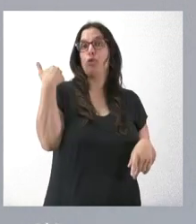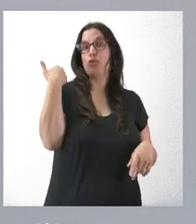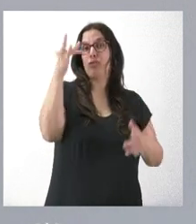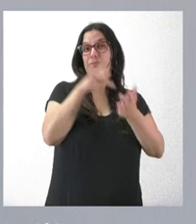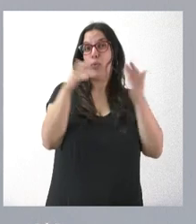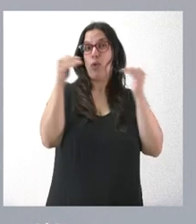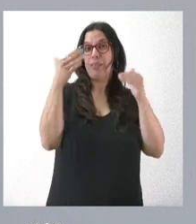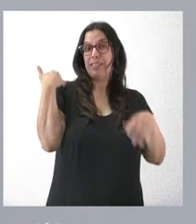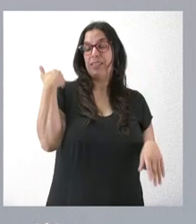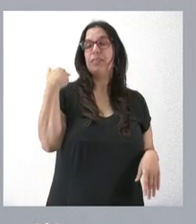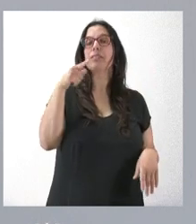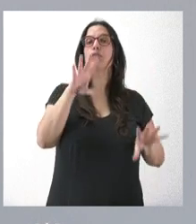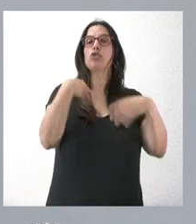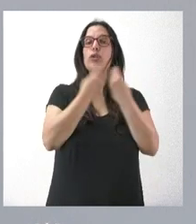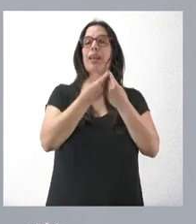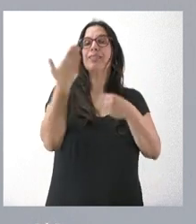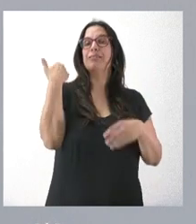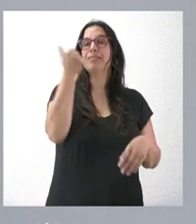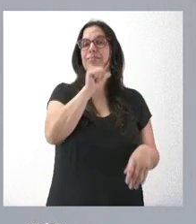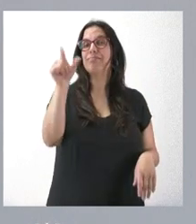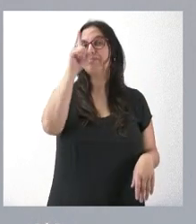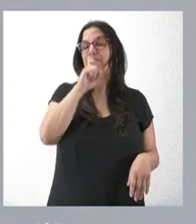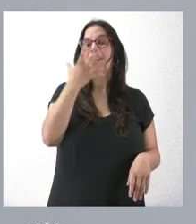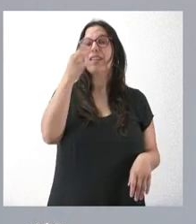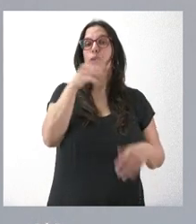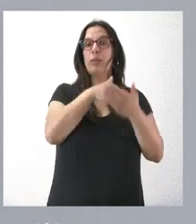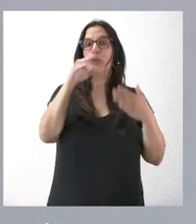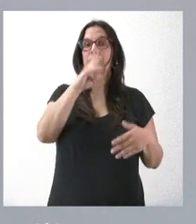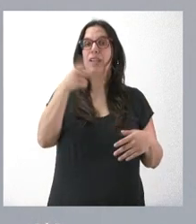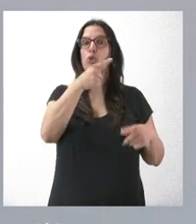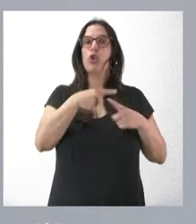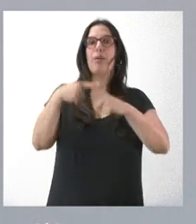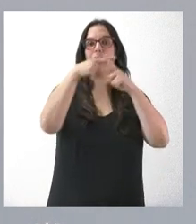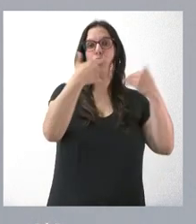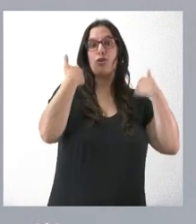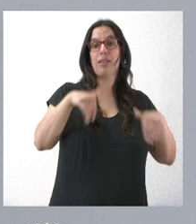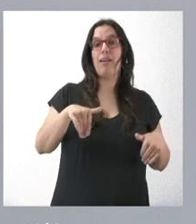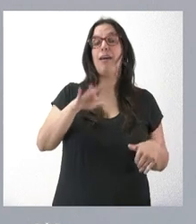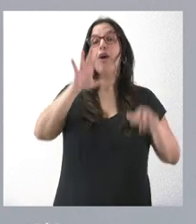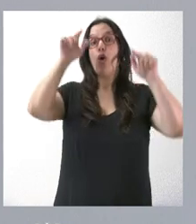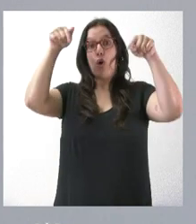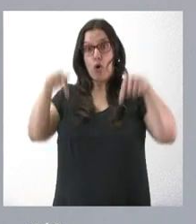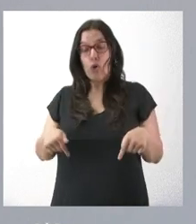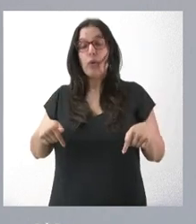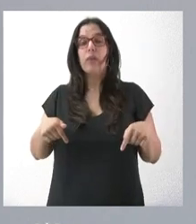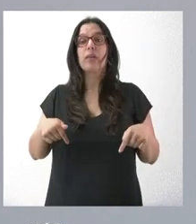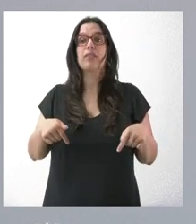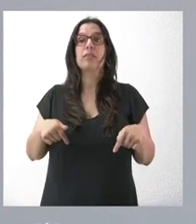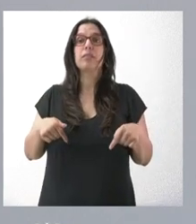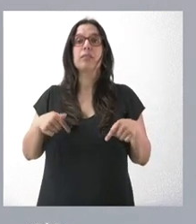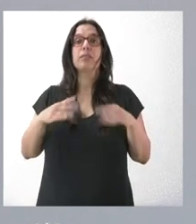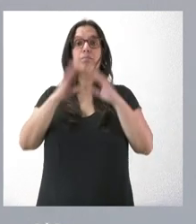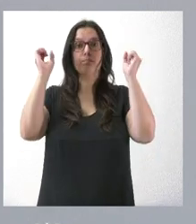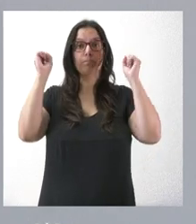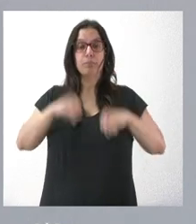día. La cifra alcanzaba, como recordarán ustedes, los 50 millones de euros y la cifra correspondiente a los